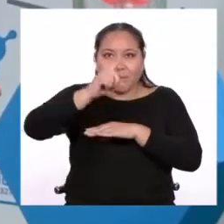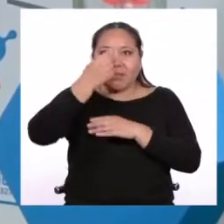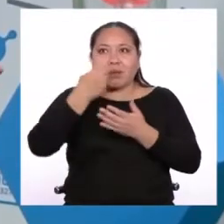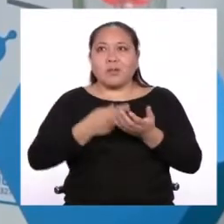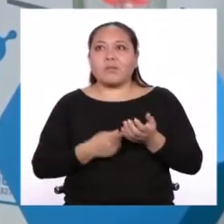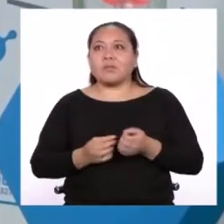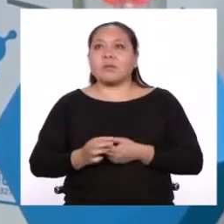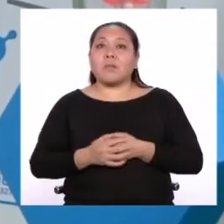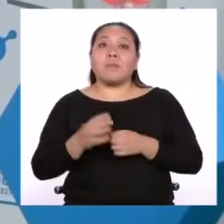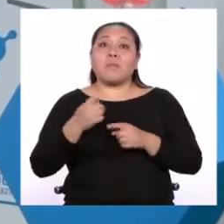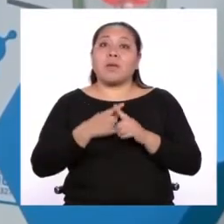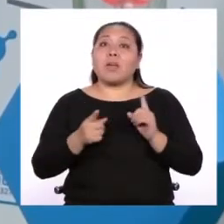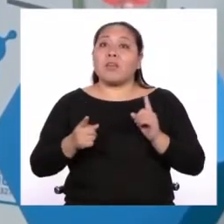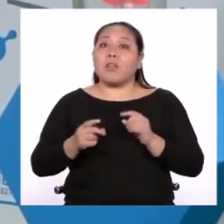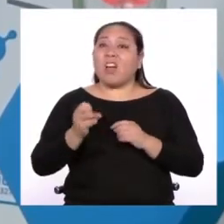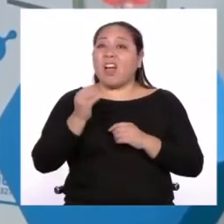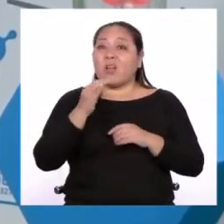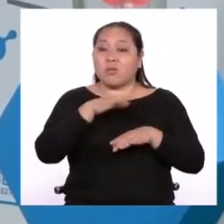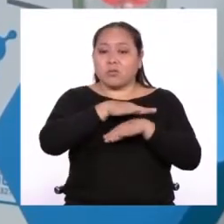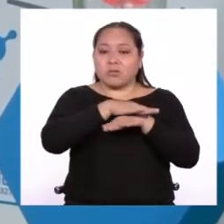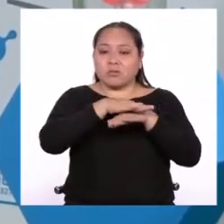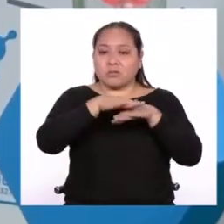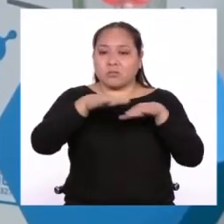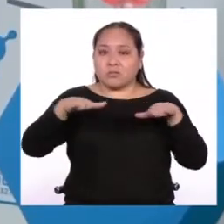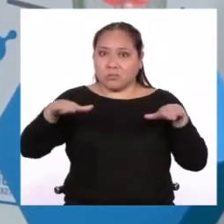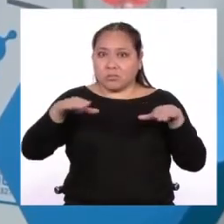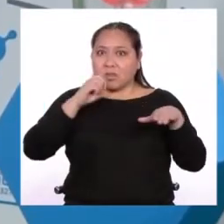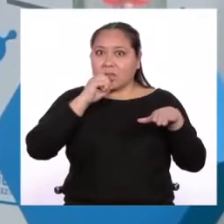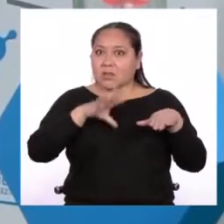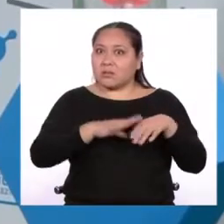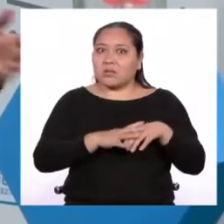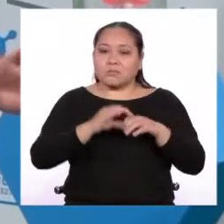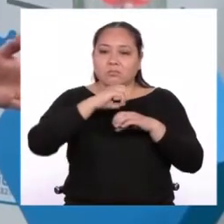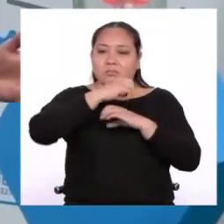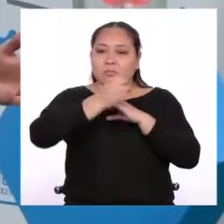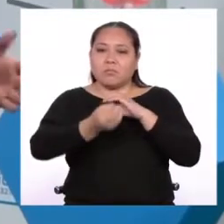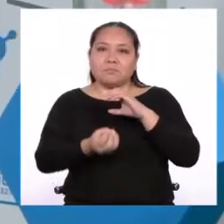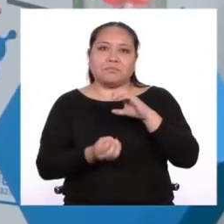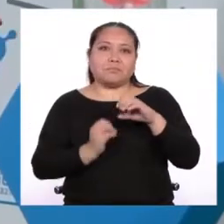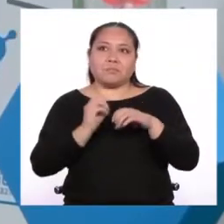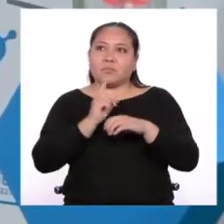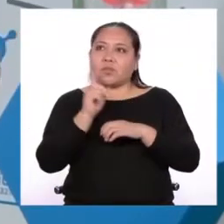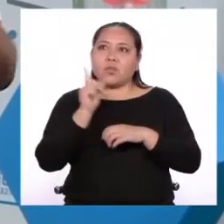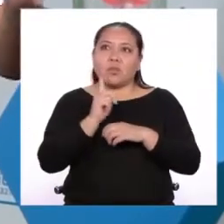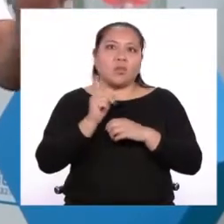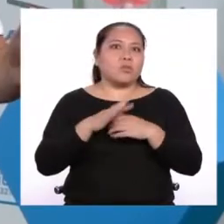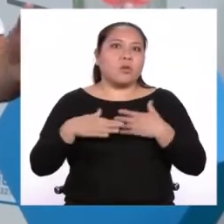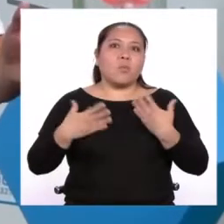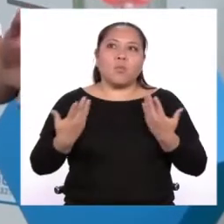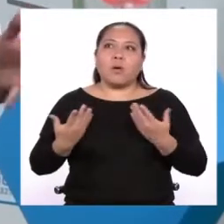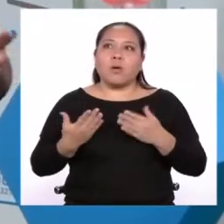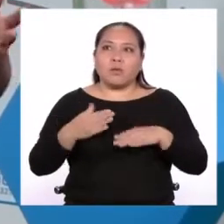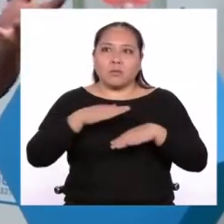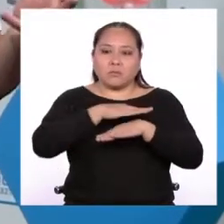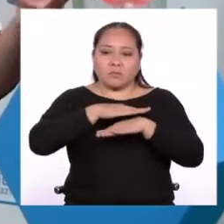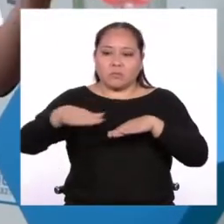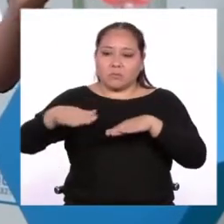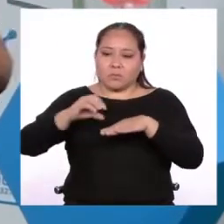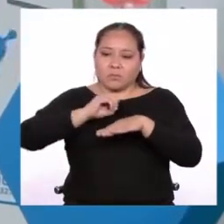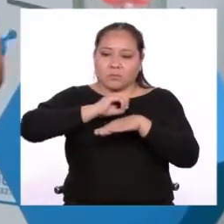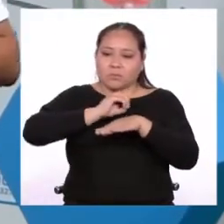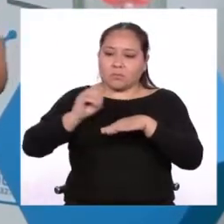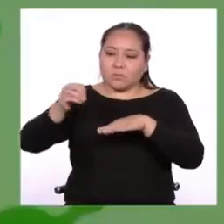los terraplanistas siguen afirmando que la circunnavegación marina simplemente fue un viaje alrededor de esta